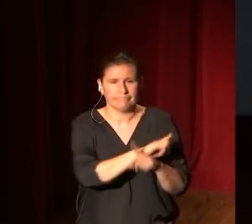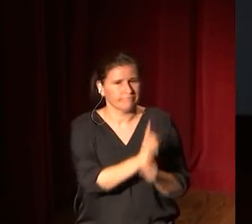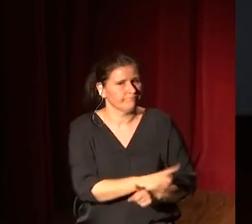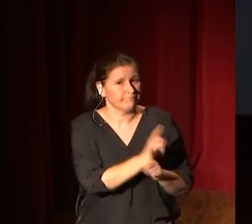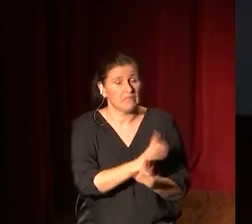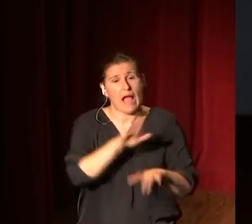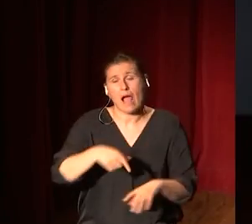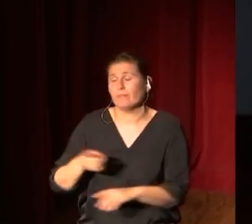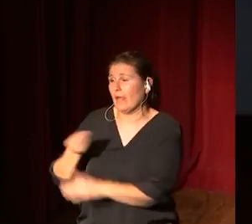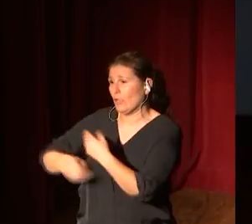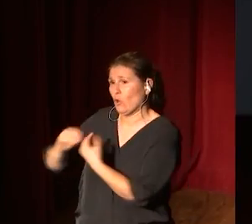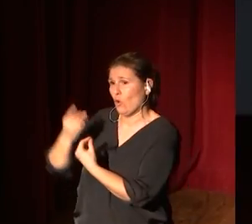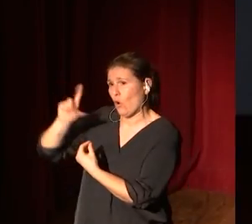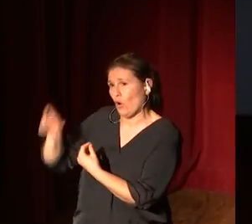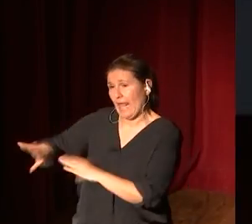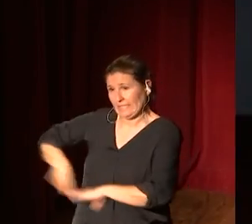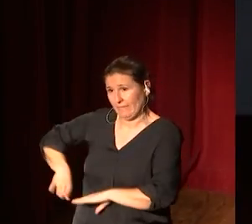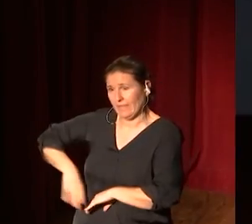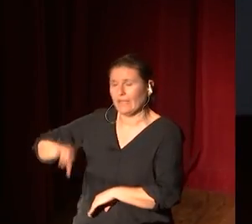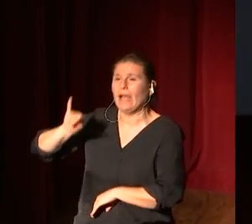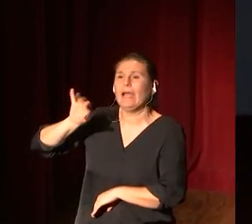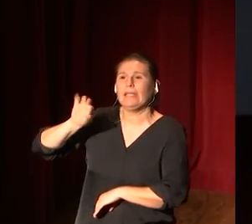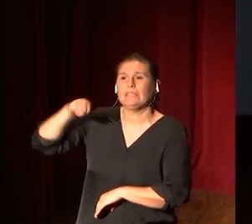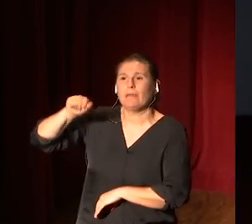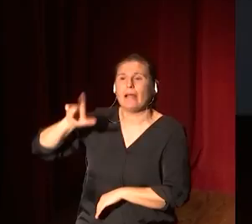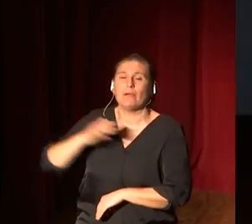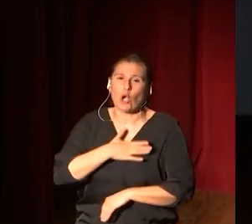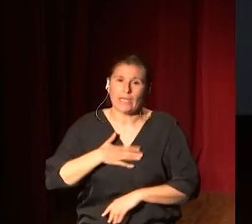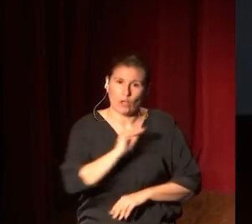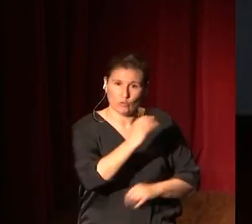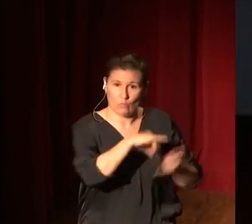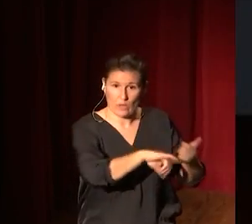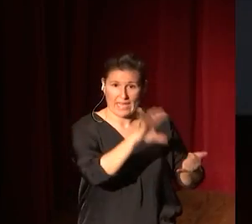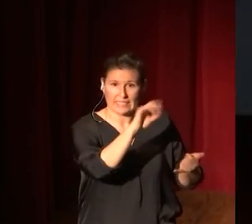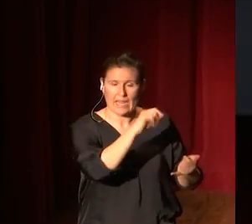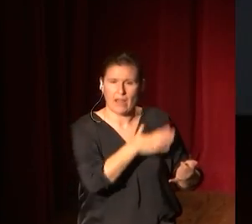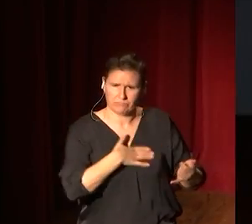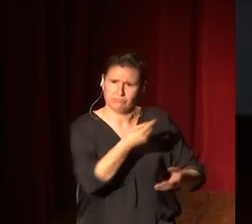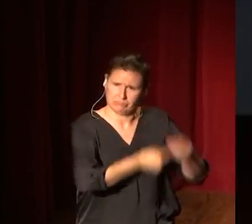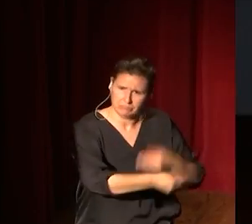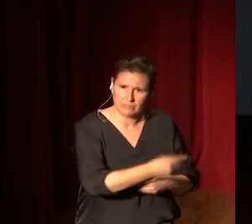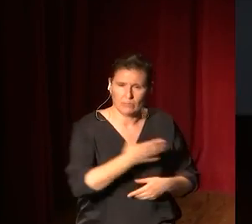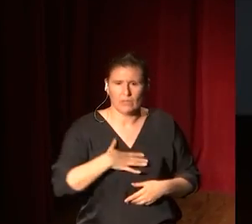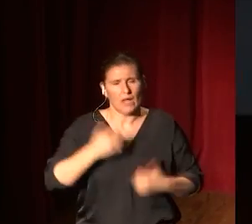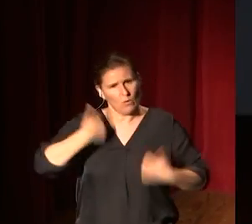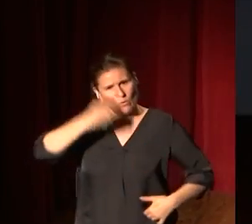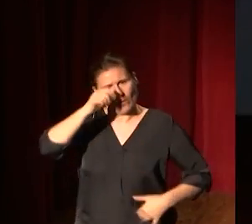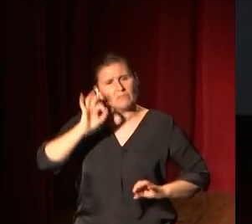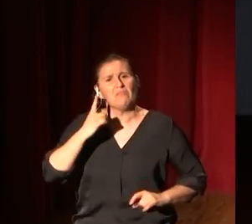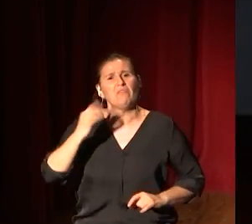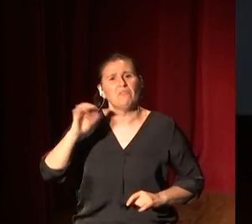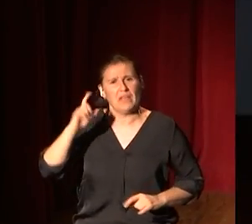sirvienta, tuvo a Ismael, pero quería tener un hijo con su mujer Sara, porque, bueno, porque era un hombre de fe, de gran fe,